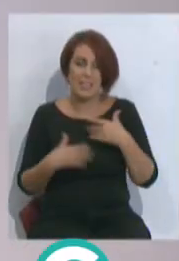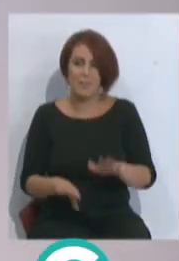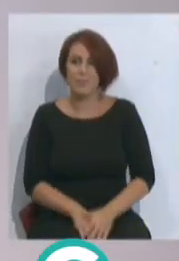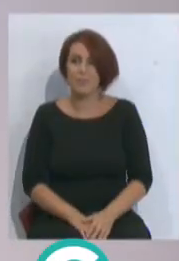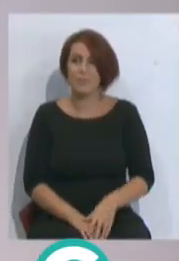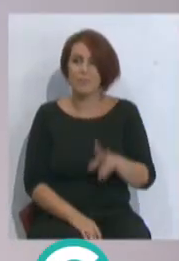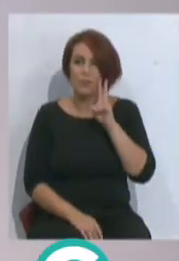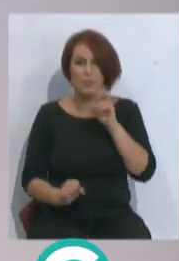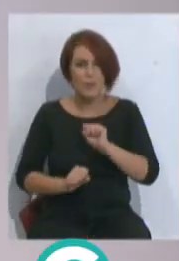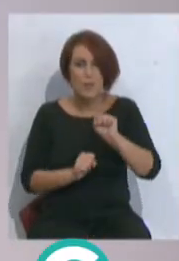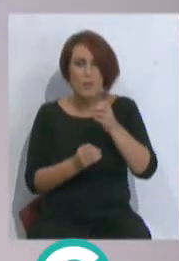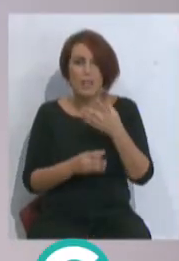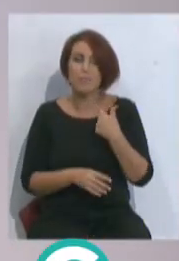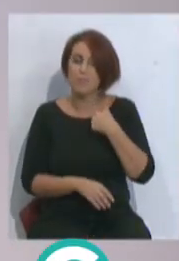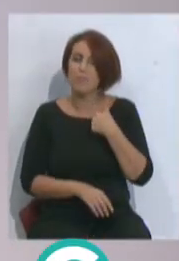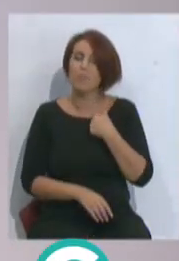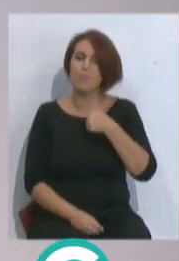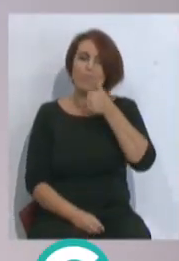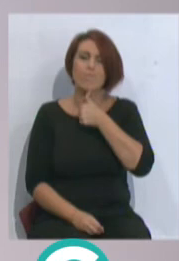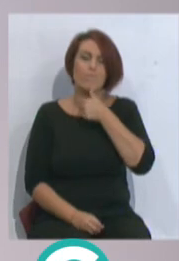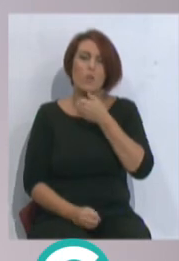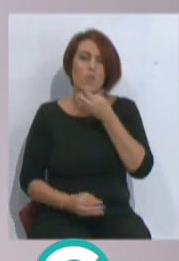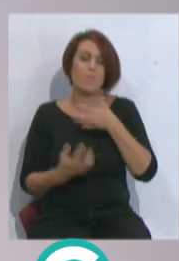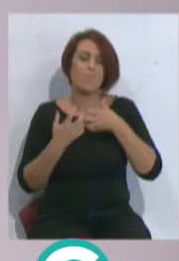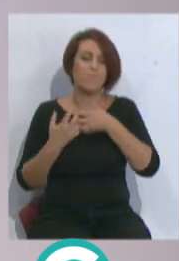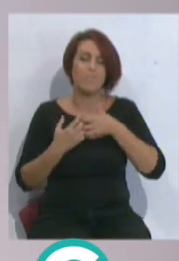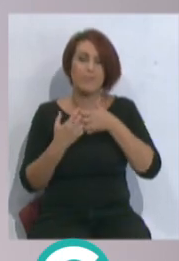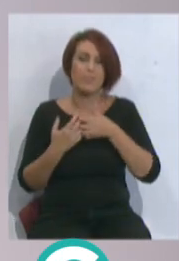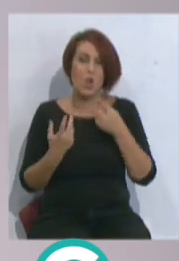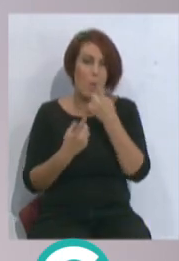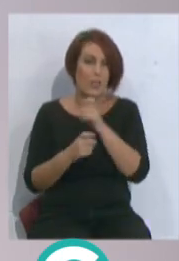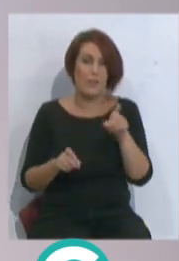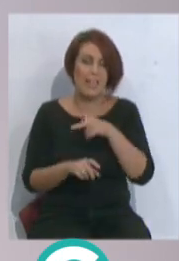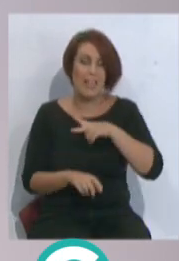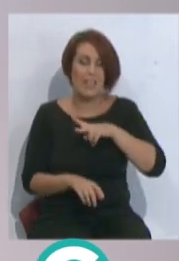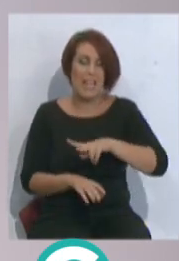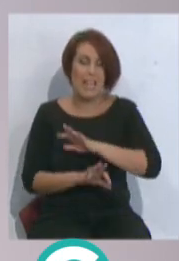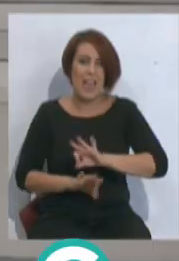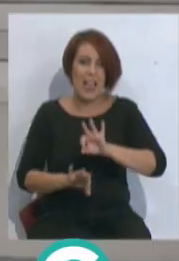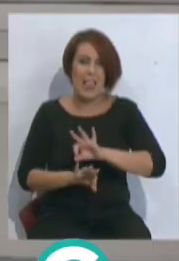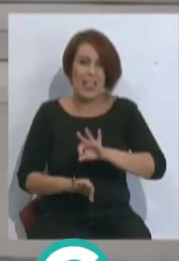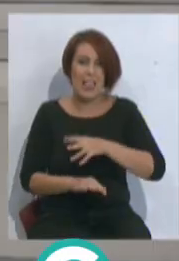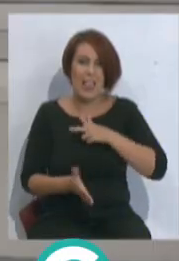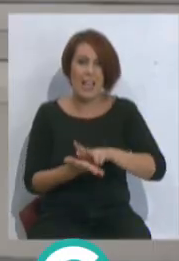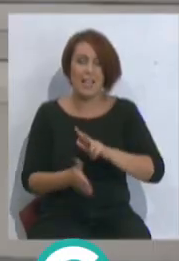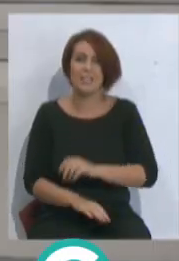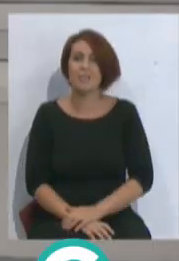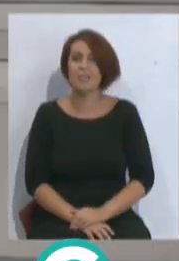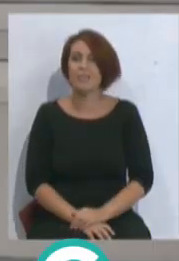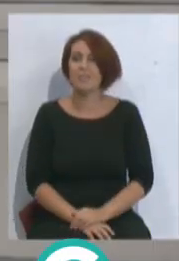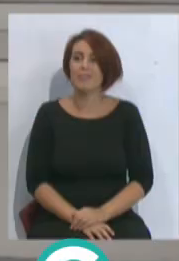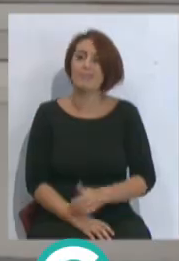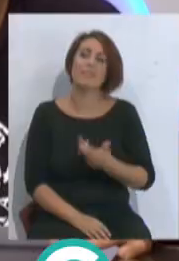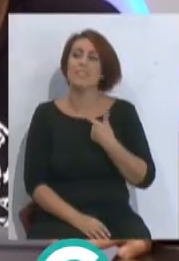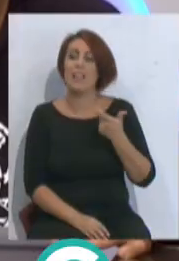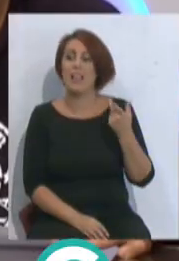defendido, te ha defendido bien. Es que he aguantado hoy en la balanza. Sí, sí, sí. No me ha hecho falta la tirada de fiscal y nada. No, no, no. Yo que venía salido de